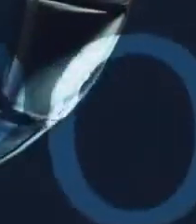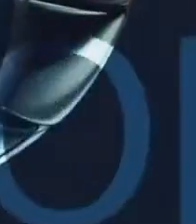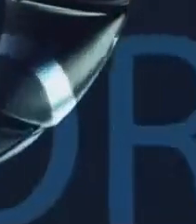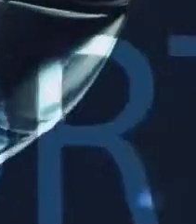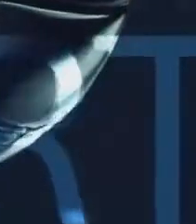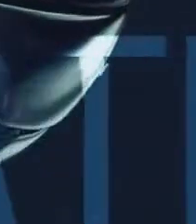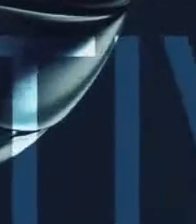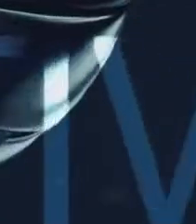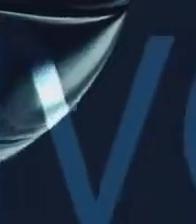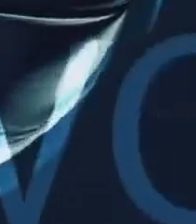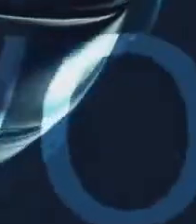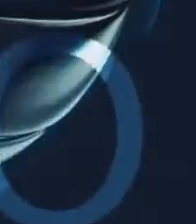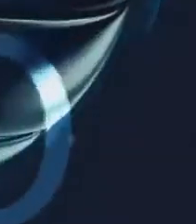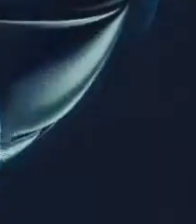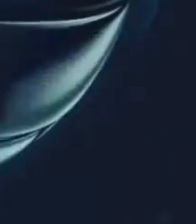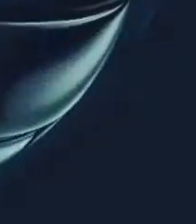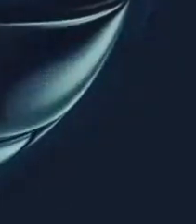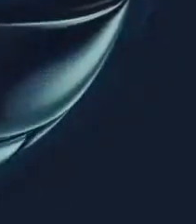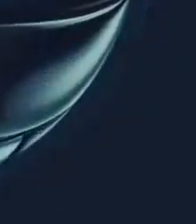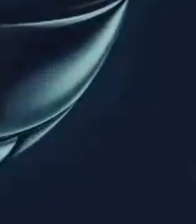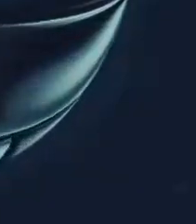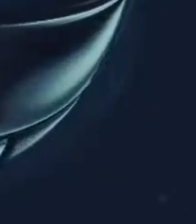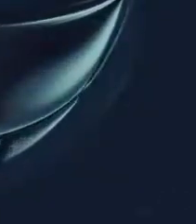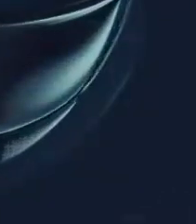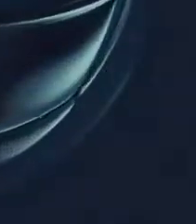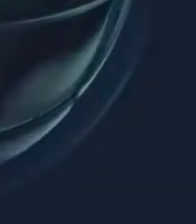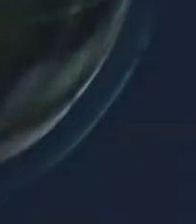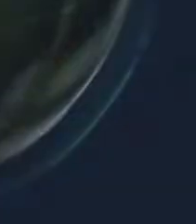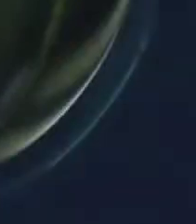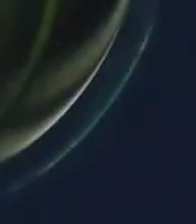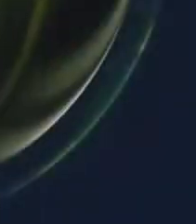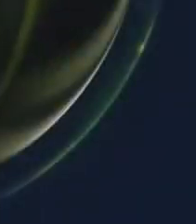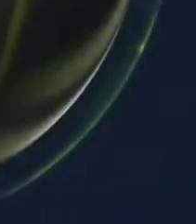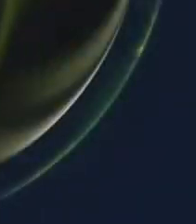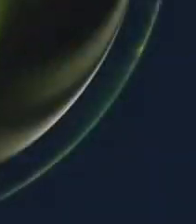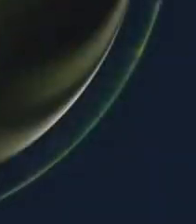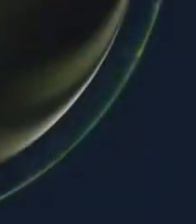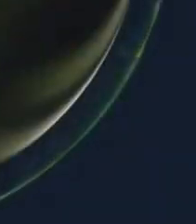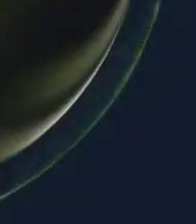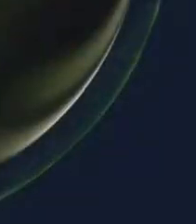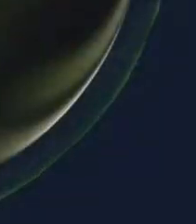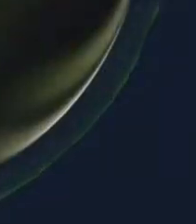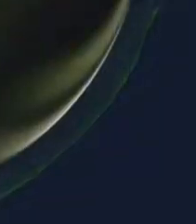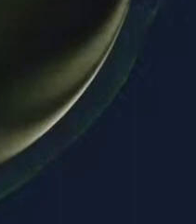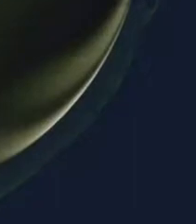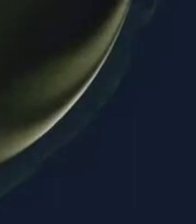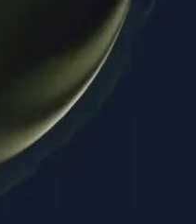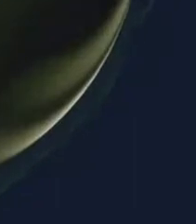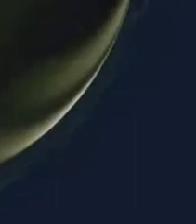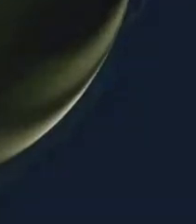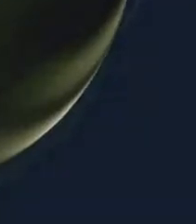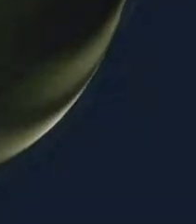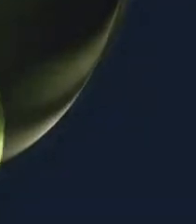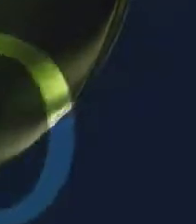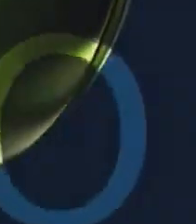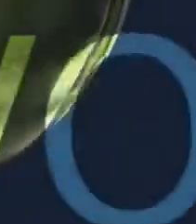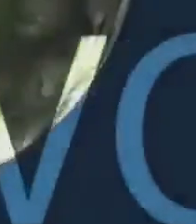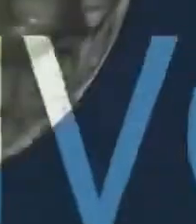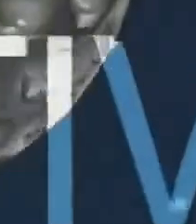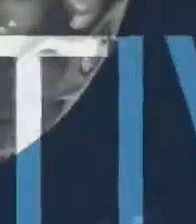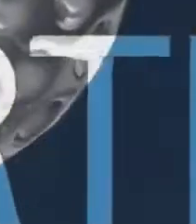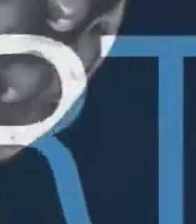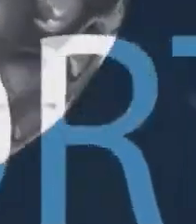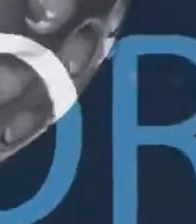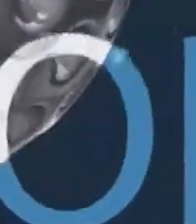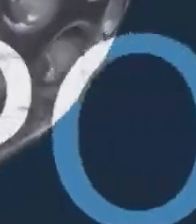pedir que Paolo venga antes a trabajar con la selección Inter rechazó el pedido de contar con Paolo Guerrero Una semana